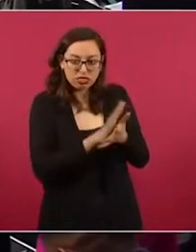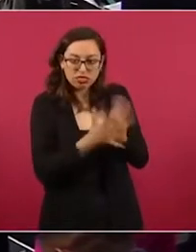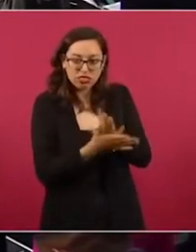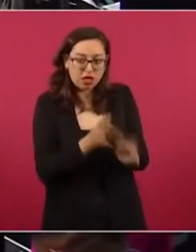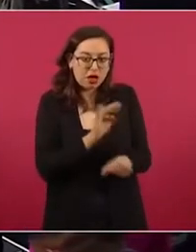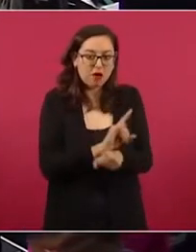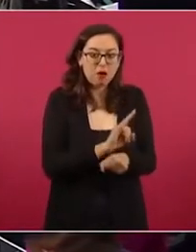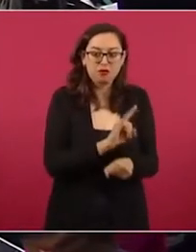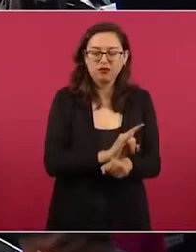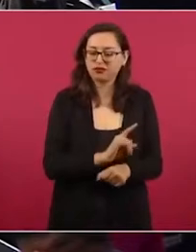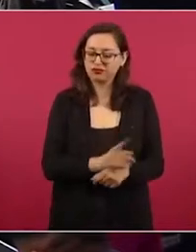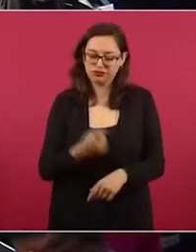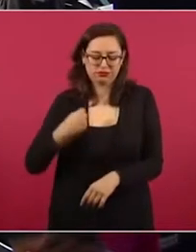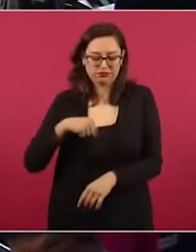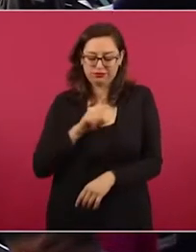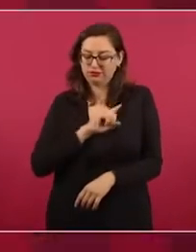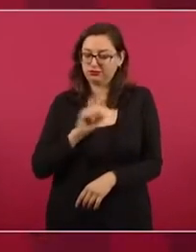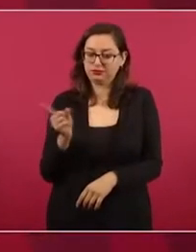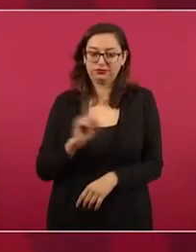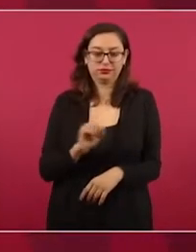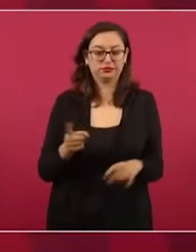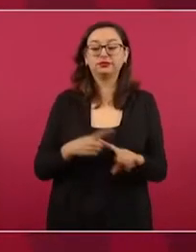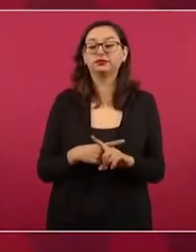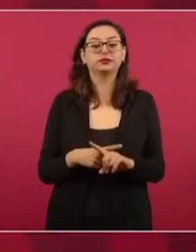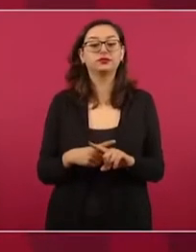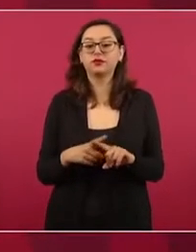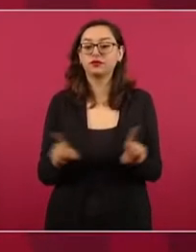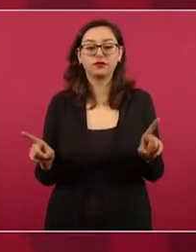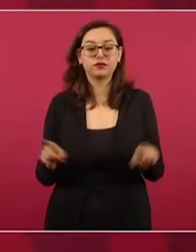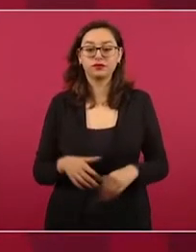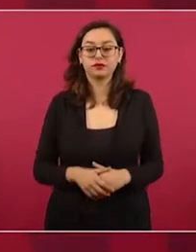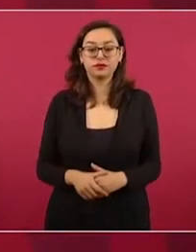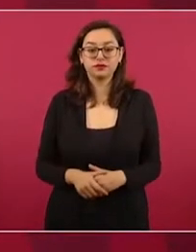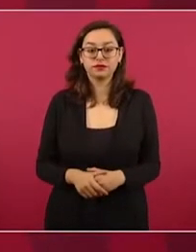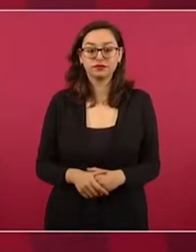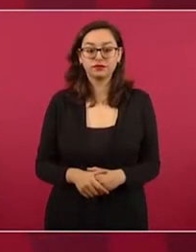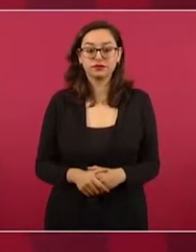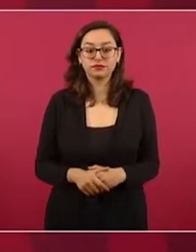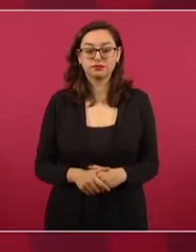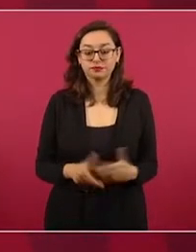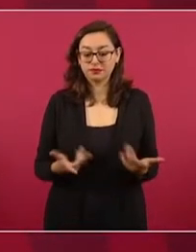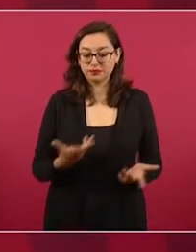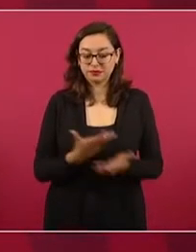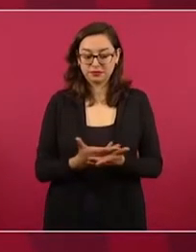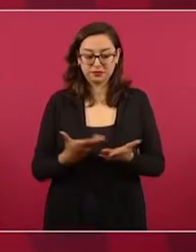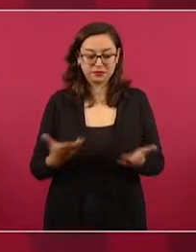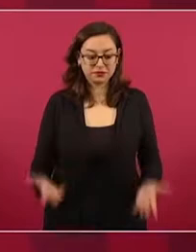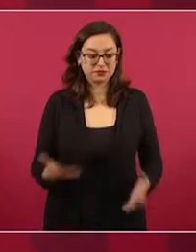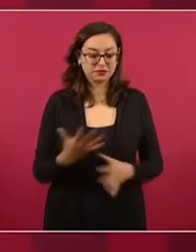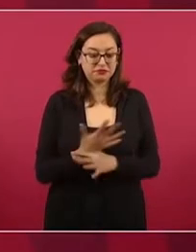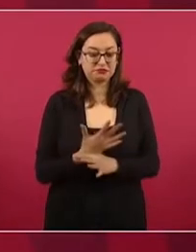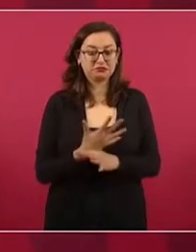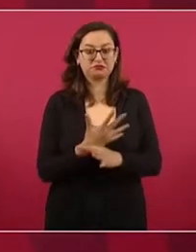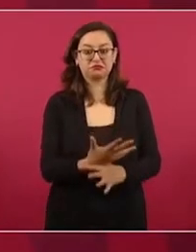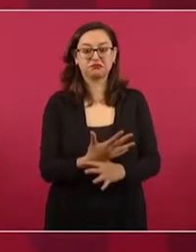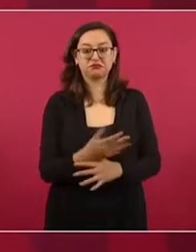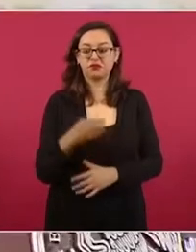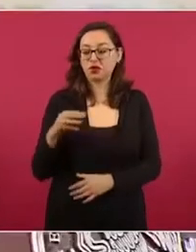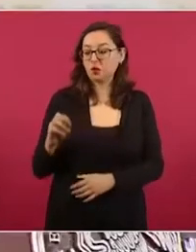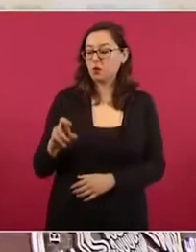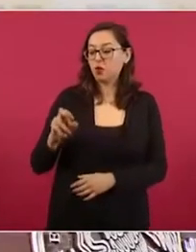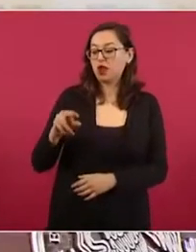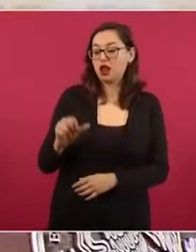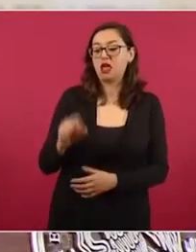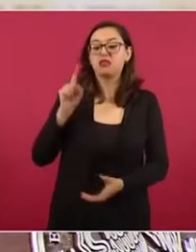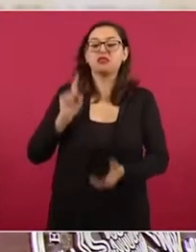Ahora dicen que el movimiento nuestro es el